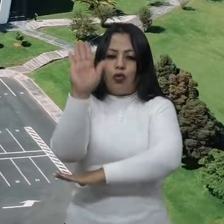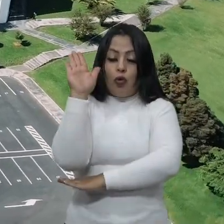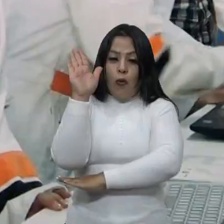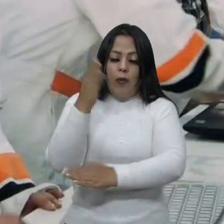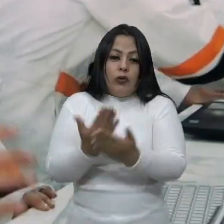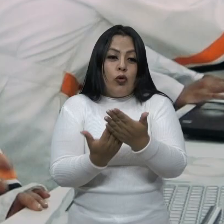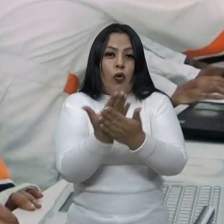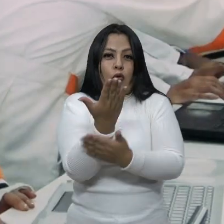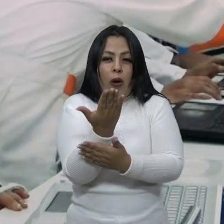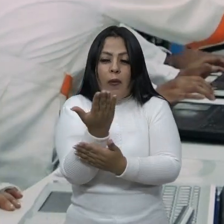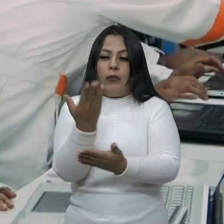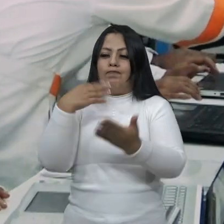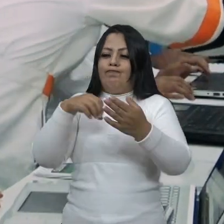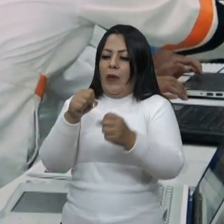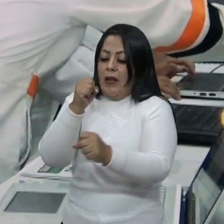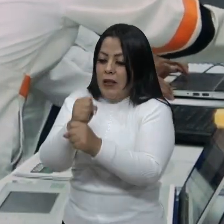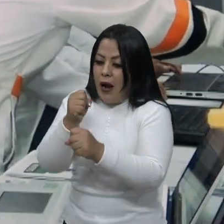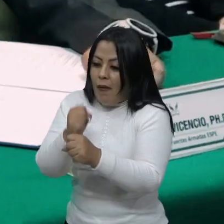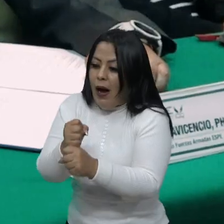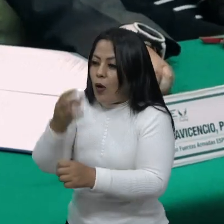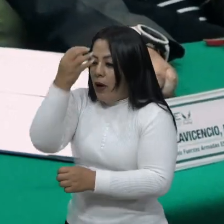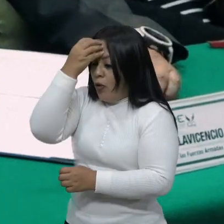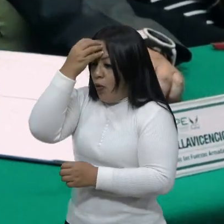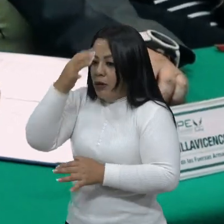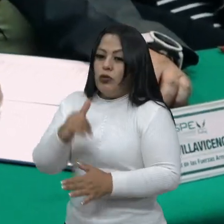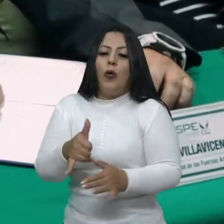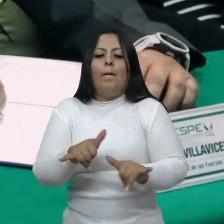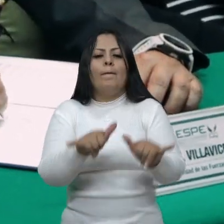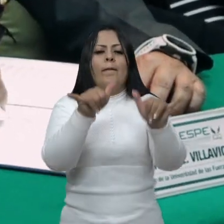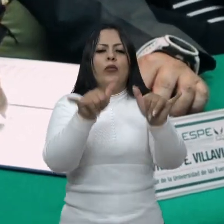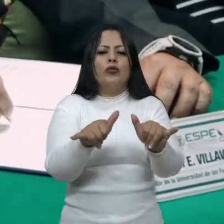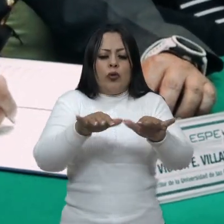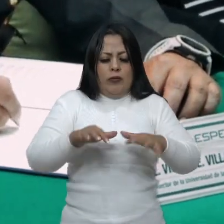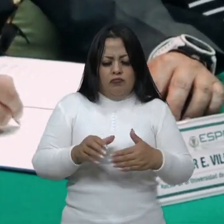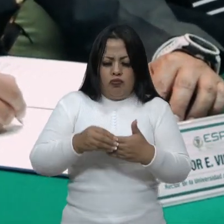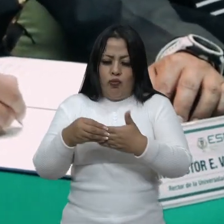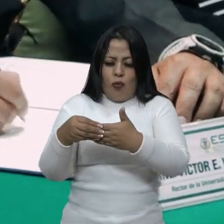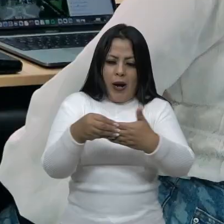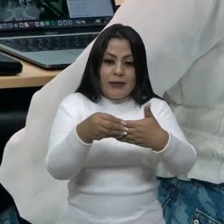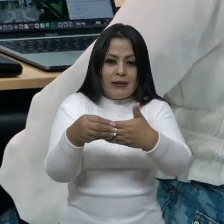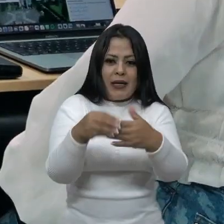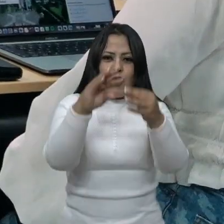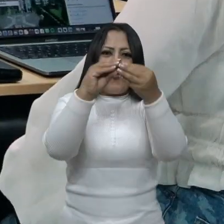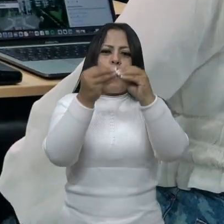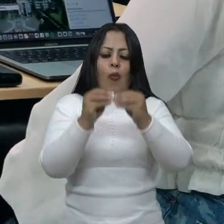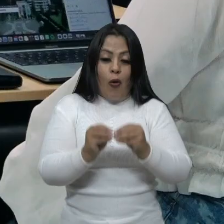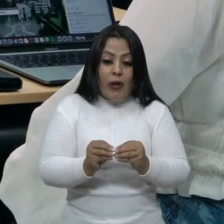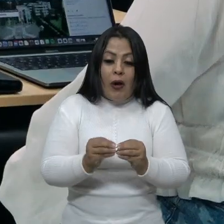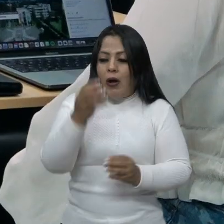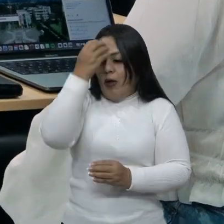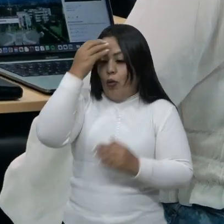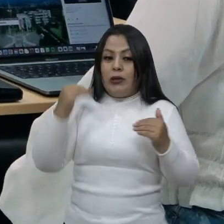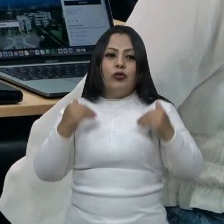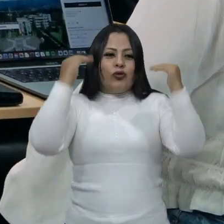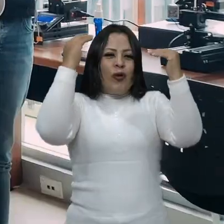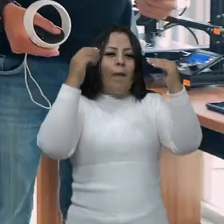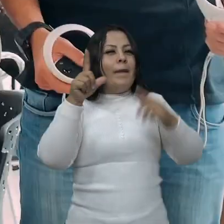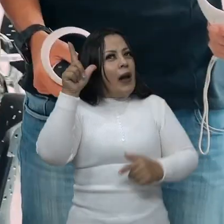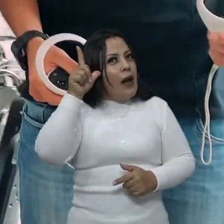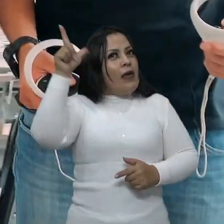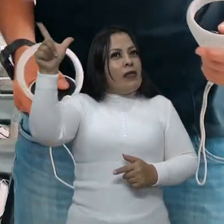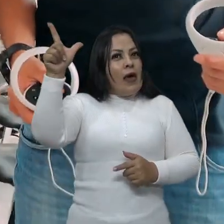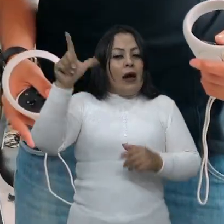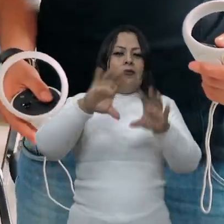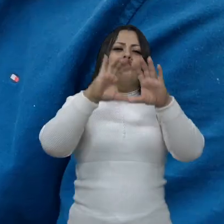con la innovación y la calidad, se posiciona como un modelo a seguir en la educación superior. Está preparada para liderar